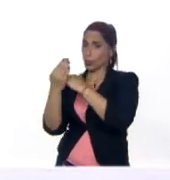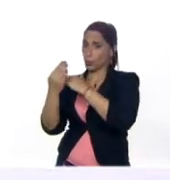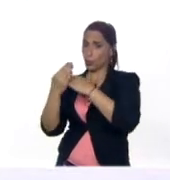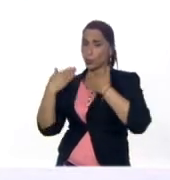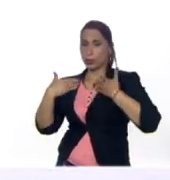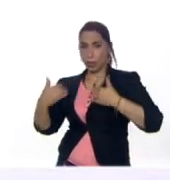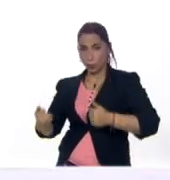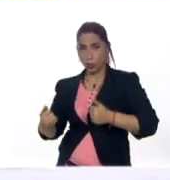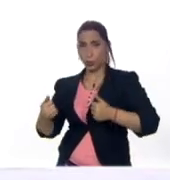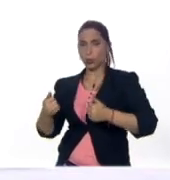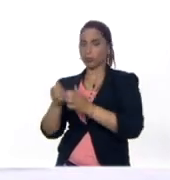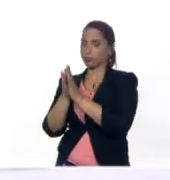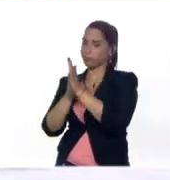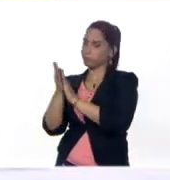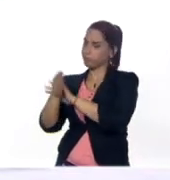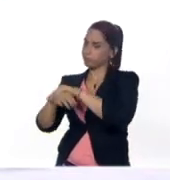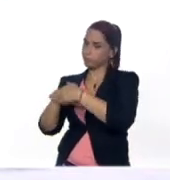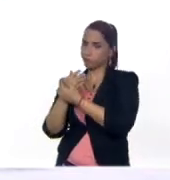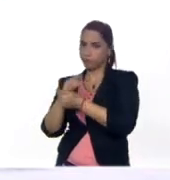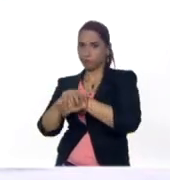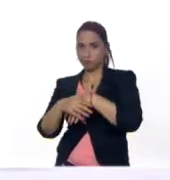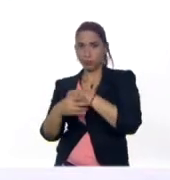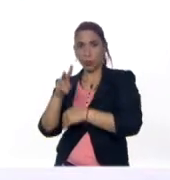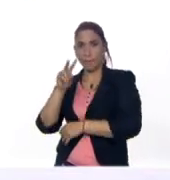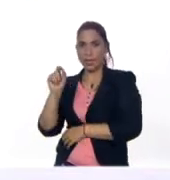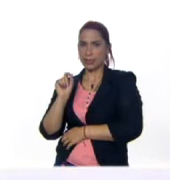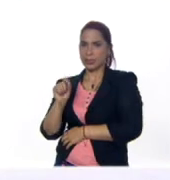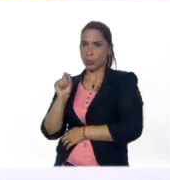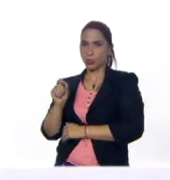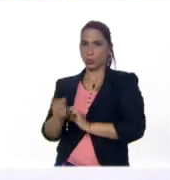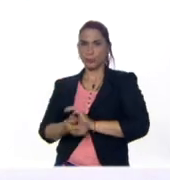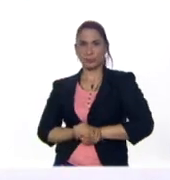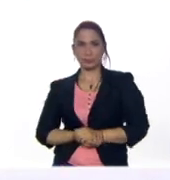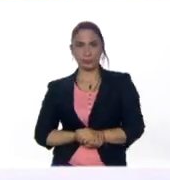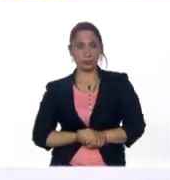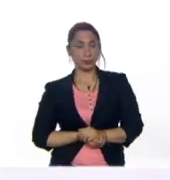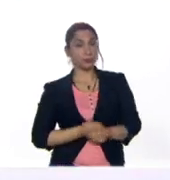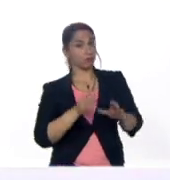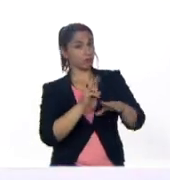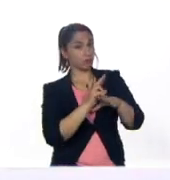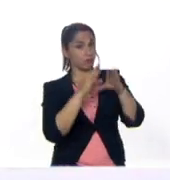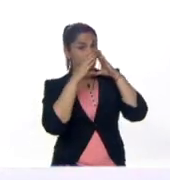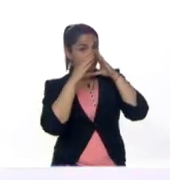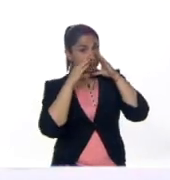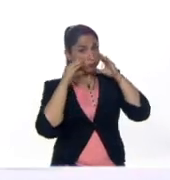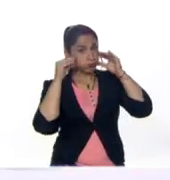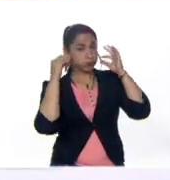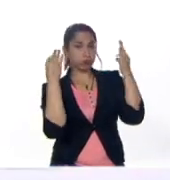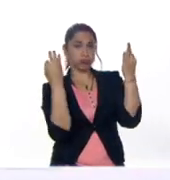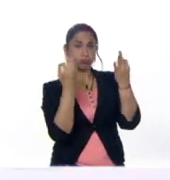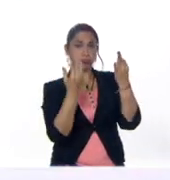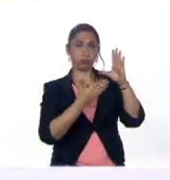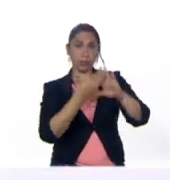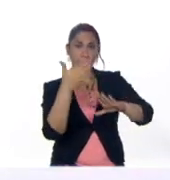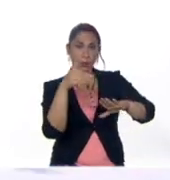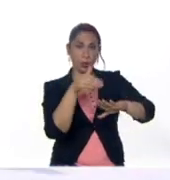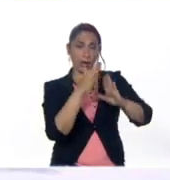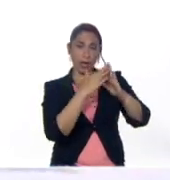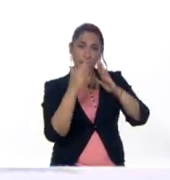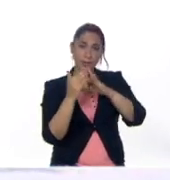a lavarnos las manos contactemente por 20 segundos usar el tapabocas correctamente si salimos de casa